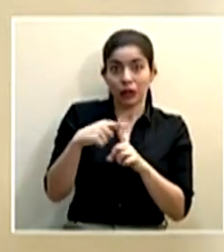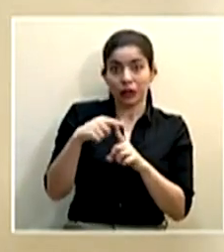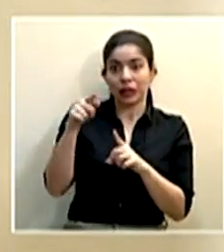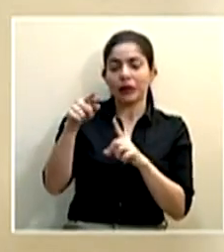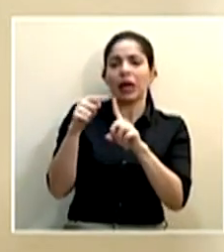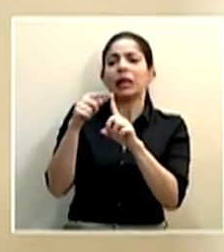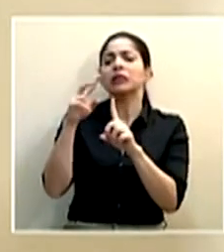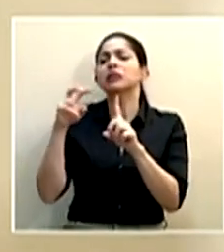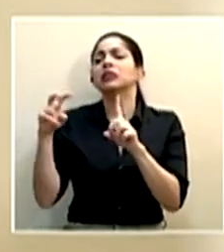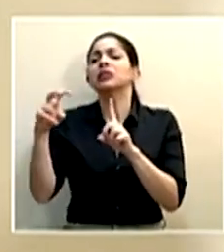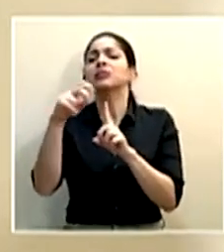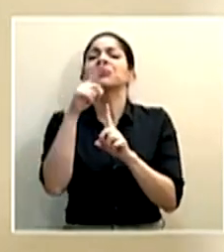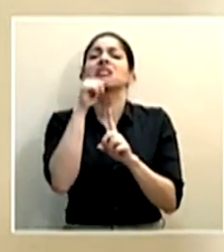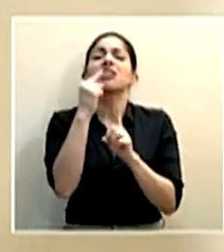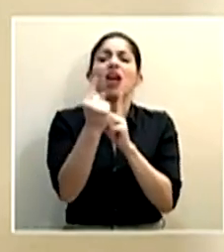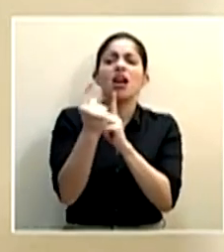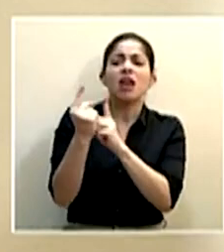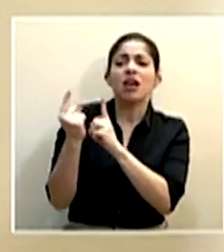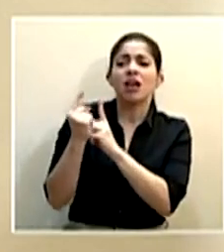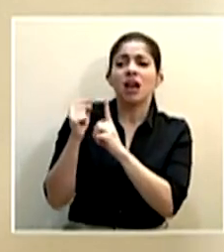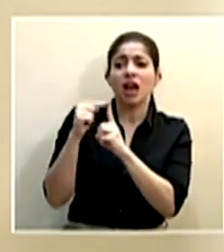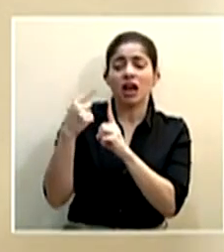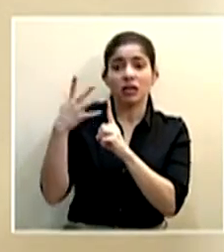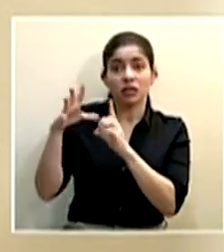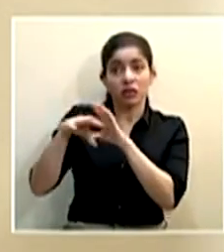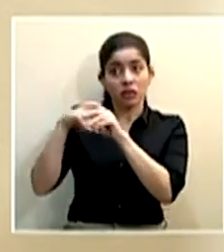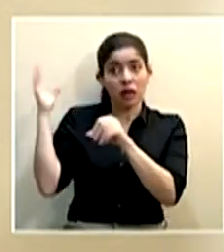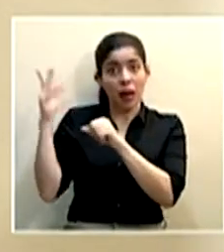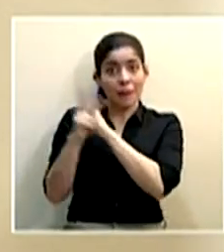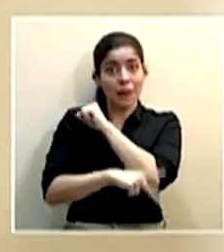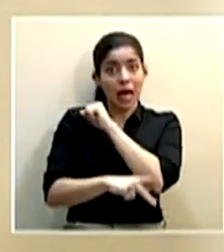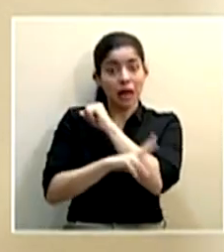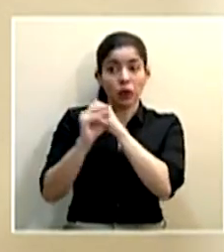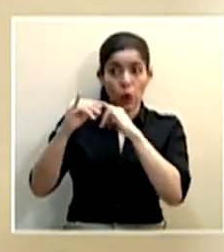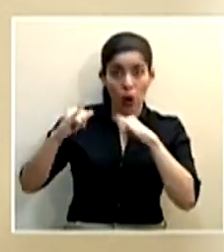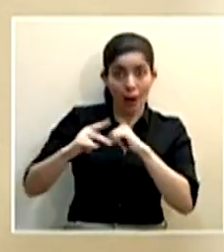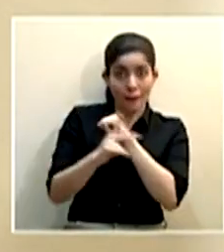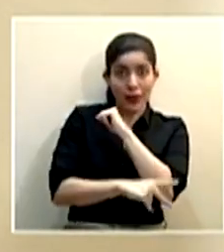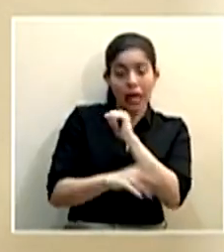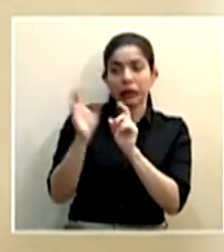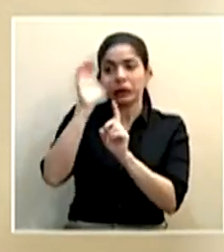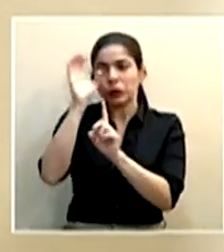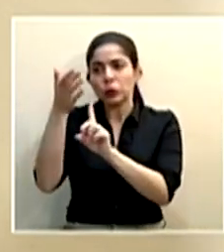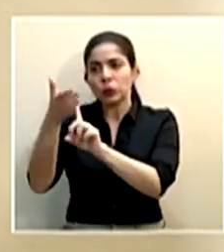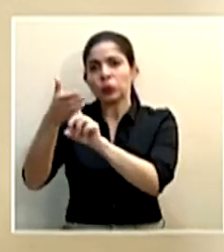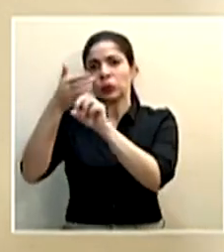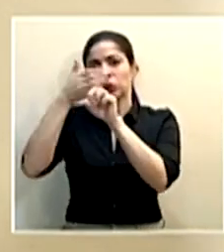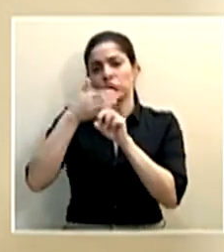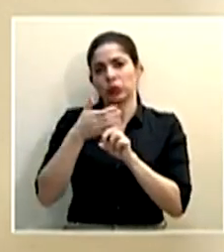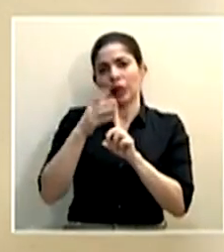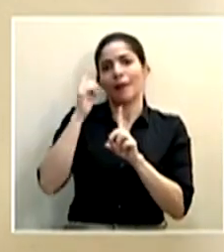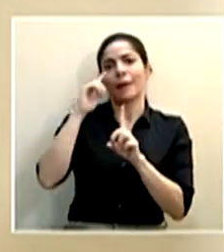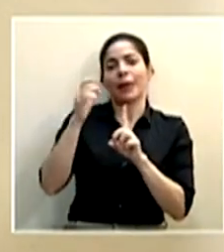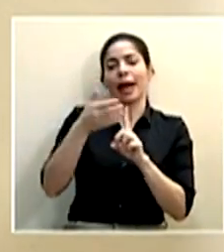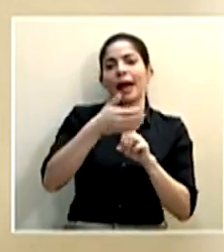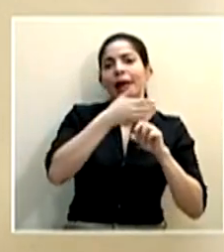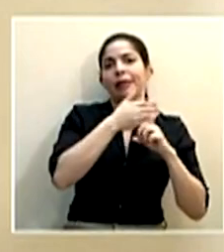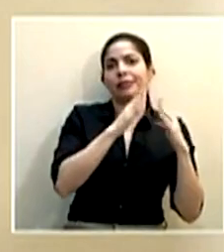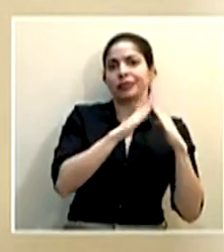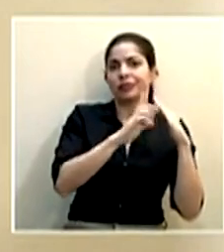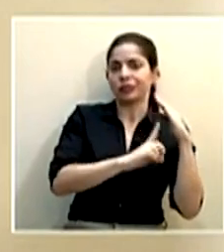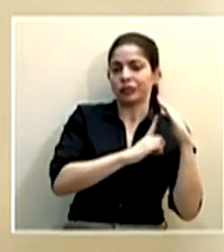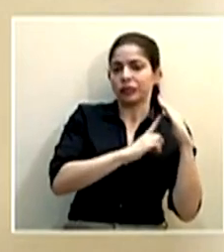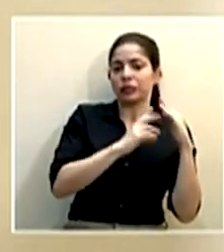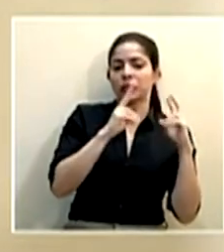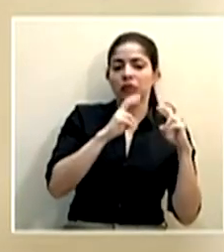rastreo, la trazabilidad, de ver justamente si ya salieron del país o si se encuentran en el país, dar con ellos para hacer todo lo que es la medida de aislamiento, y obviamente valorar